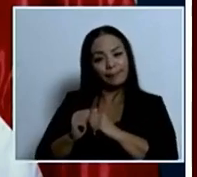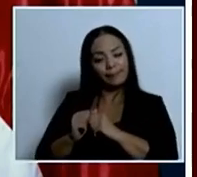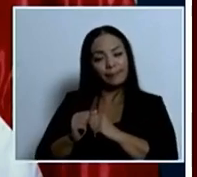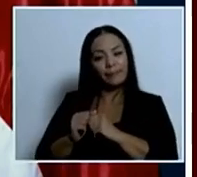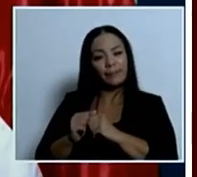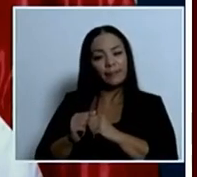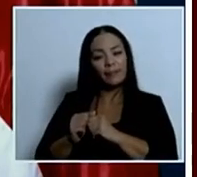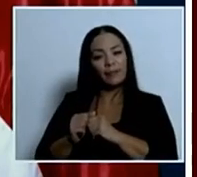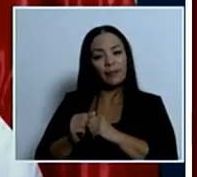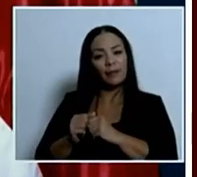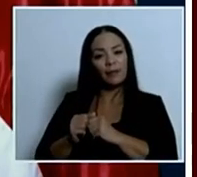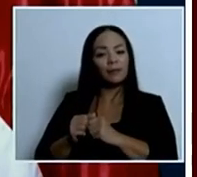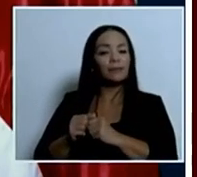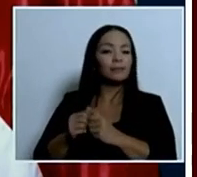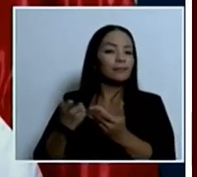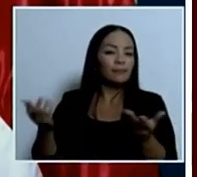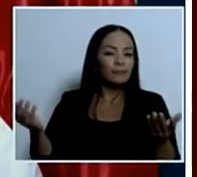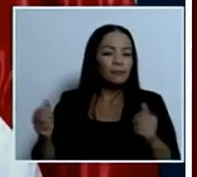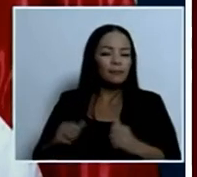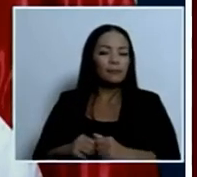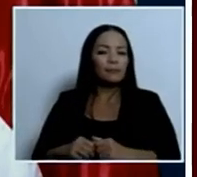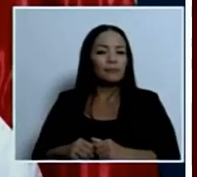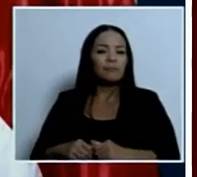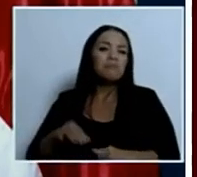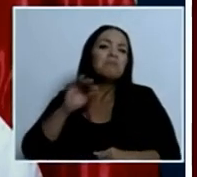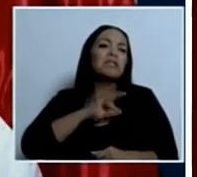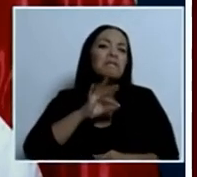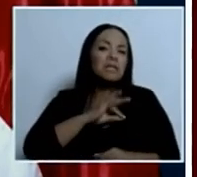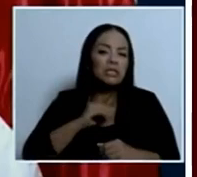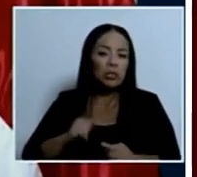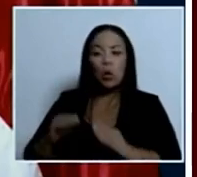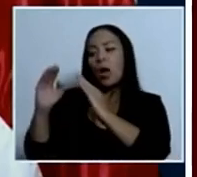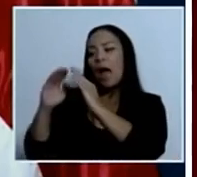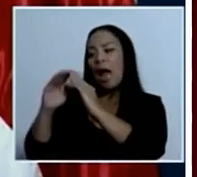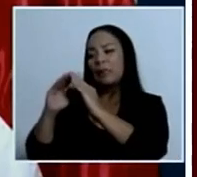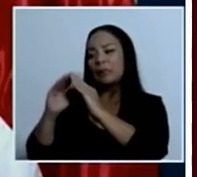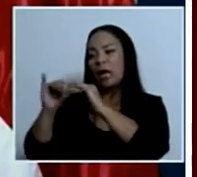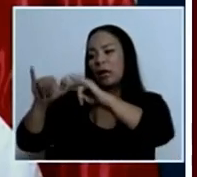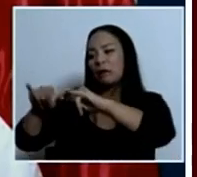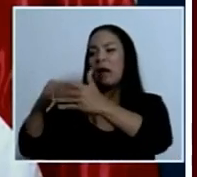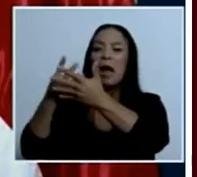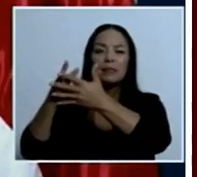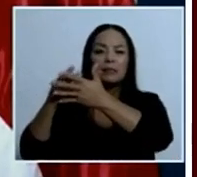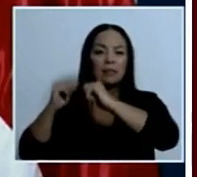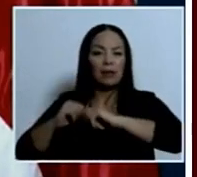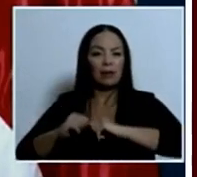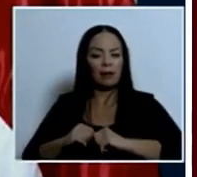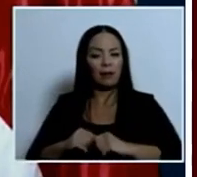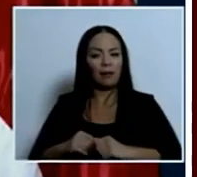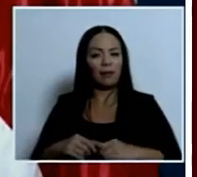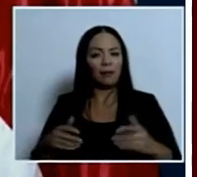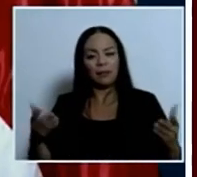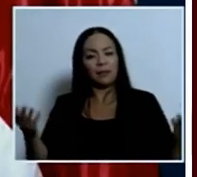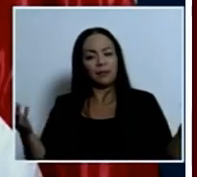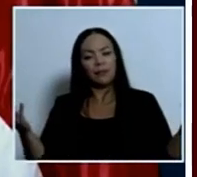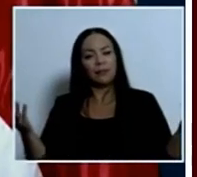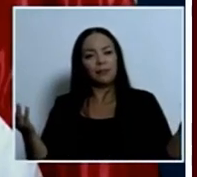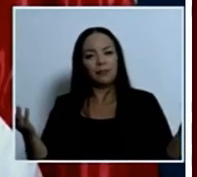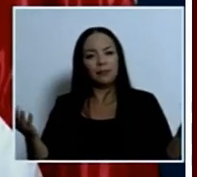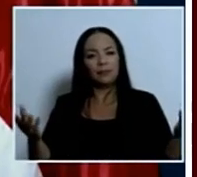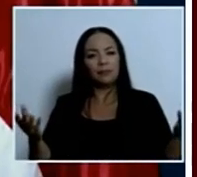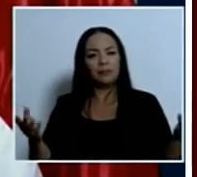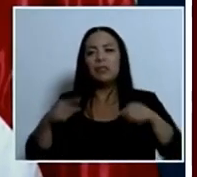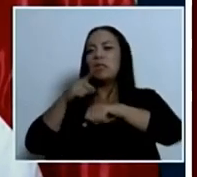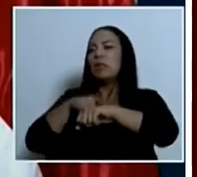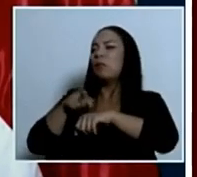un recurso de un beneficio no, no un beneficio de que puede ir a pasar el tiempo con su